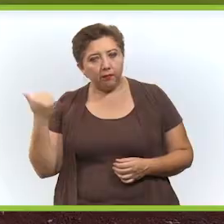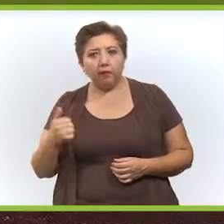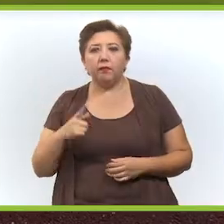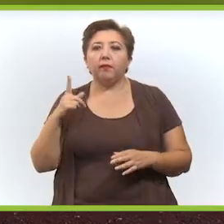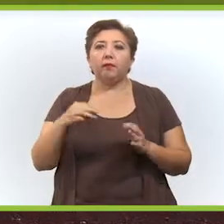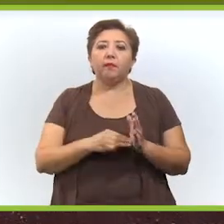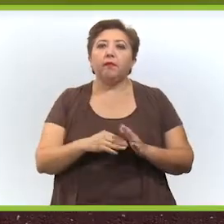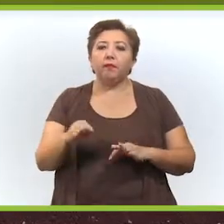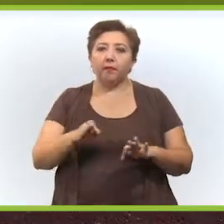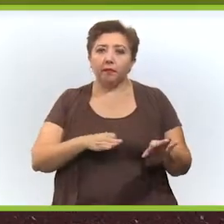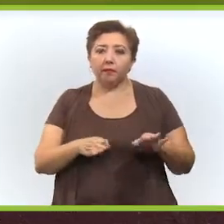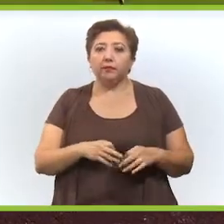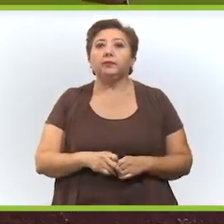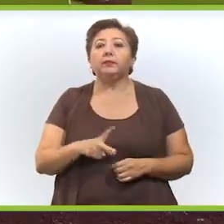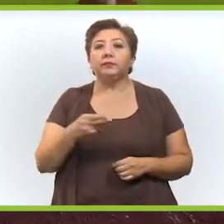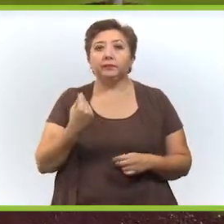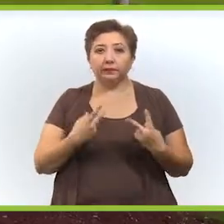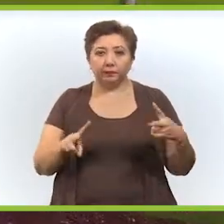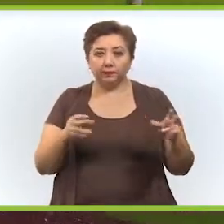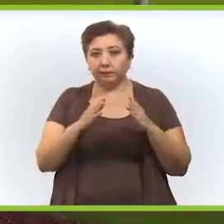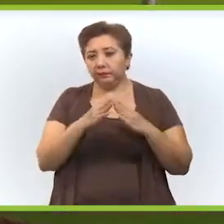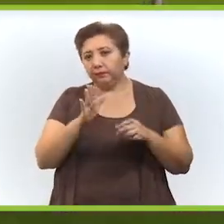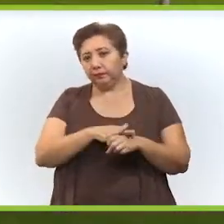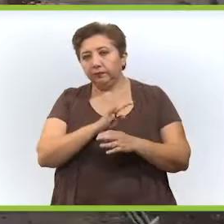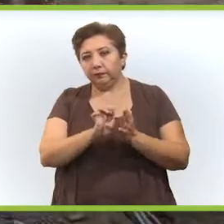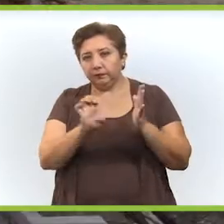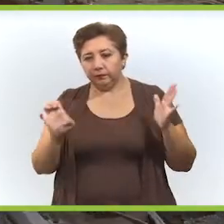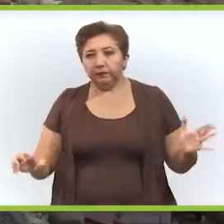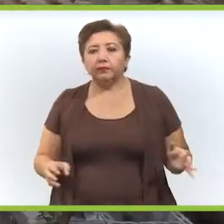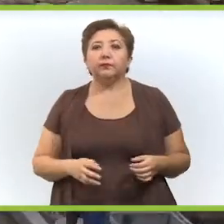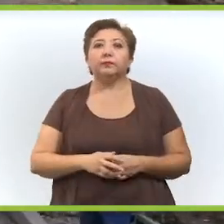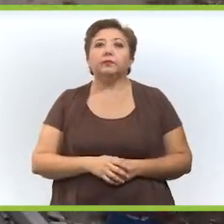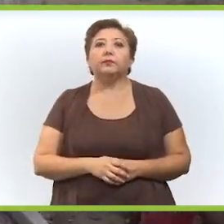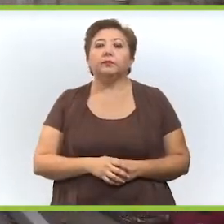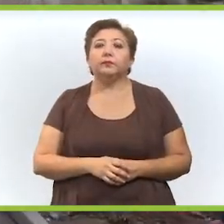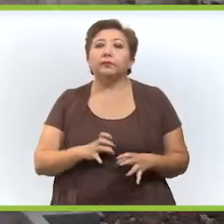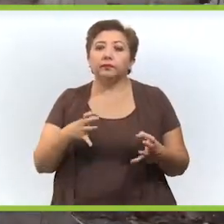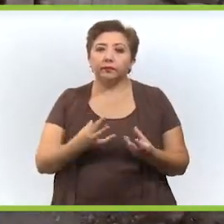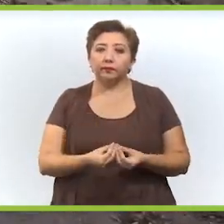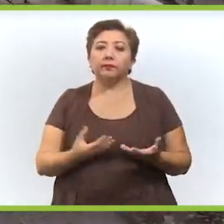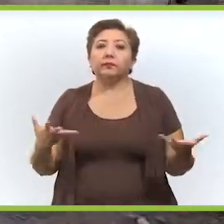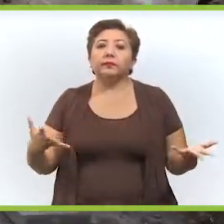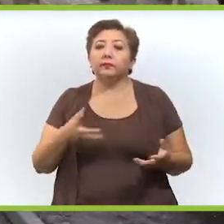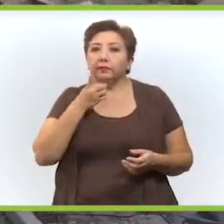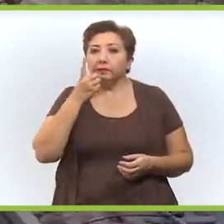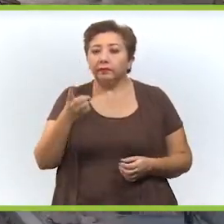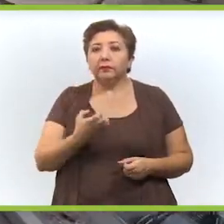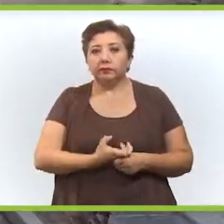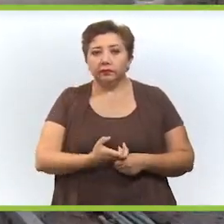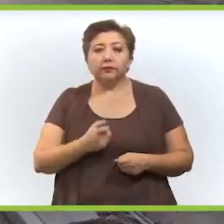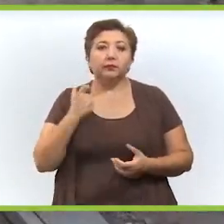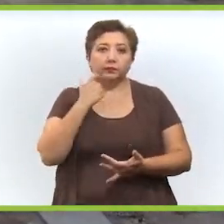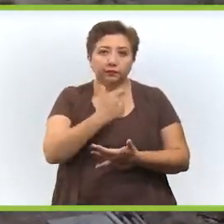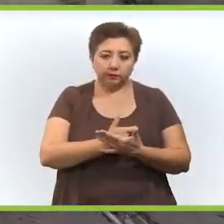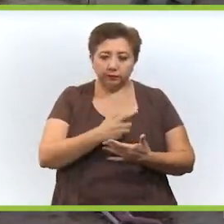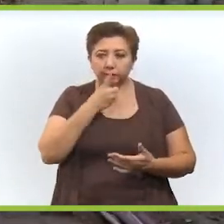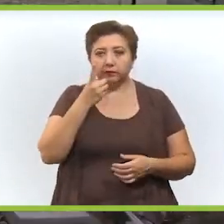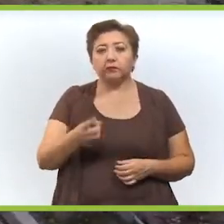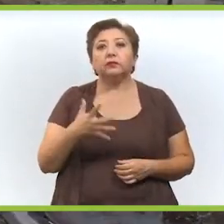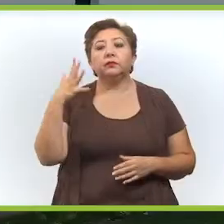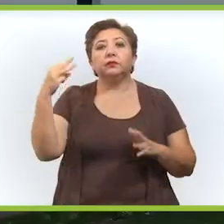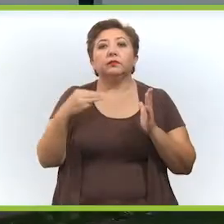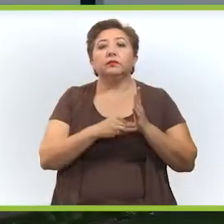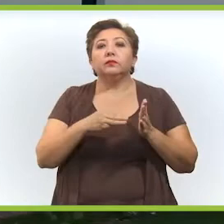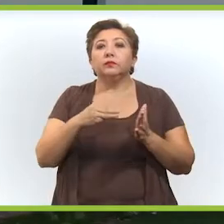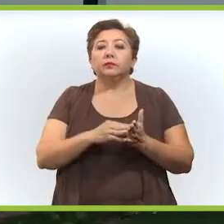empleos. El tema inmobiliario que estuvimos, por ejemplo, ahí, lo que estamos haciendo con Misión Obispado, que están invirtiendo 5 mil millones de